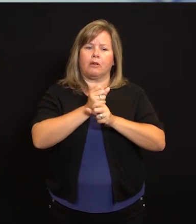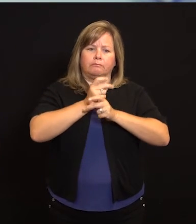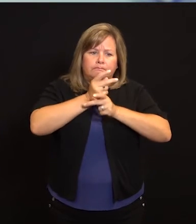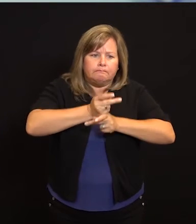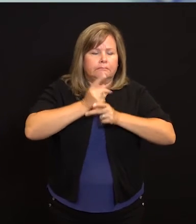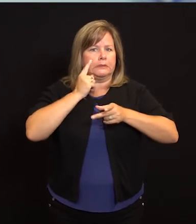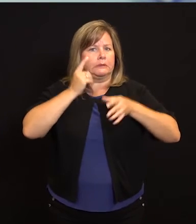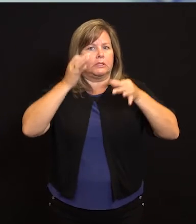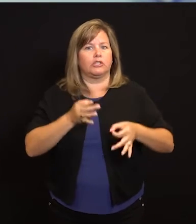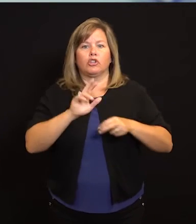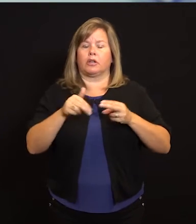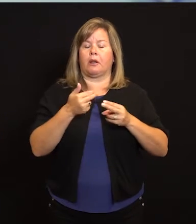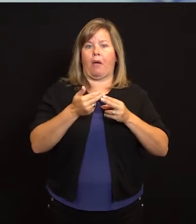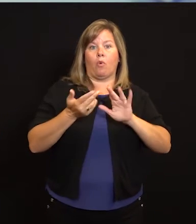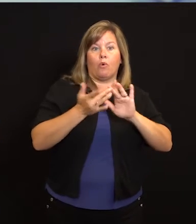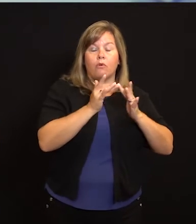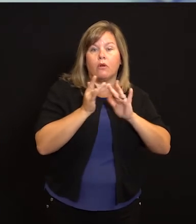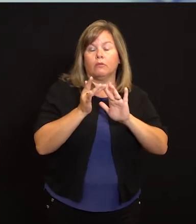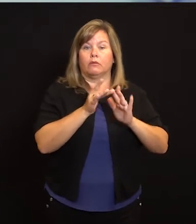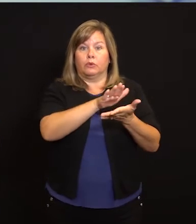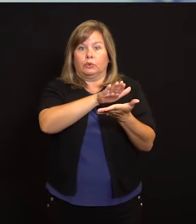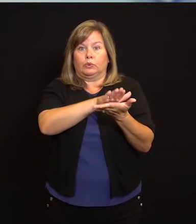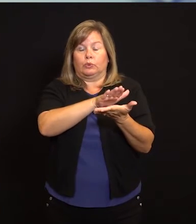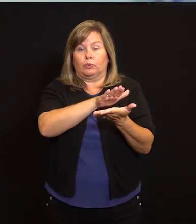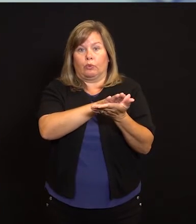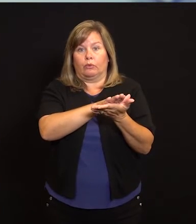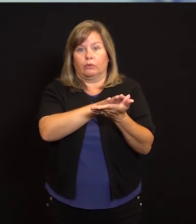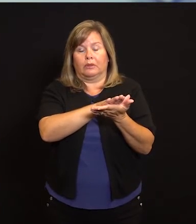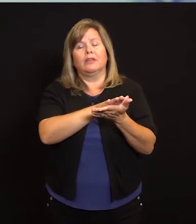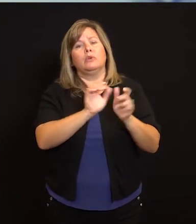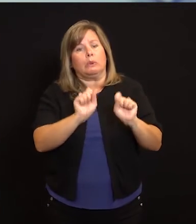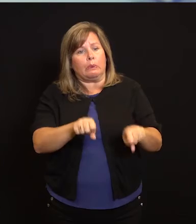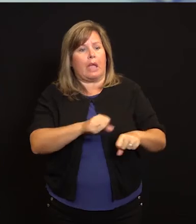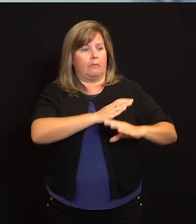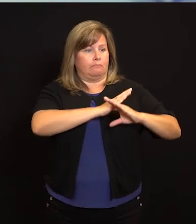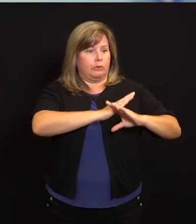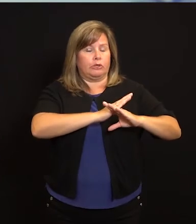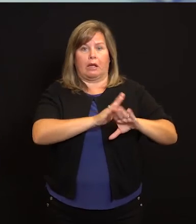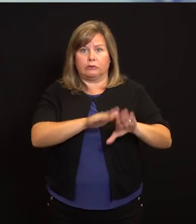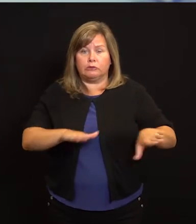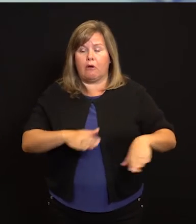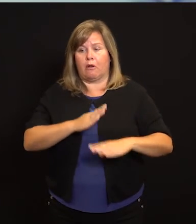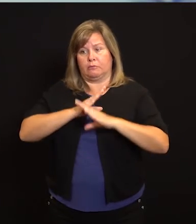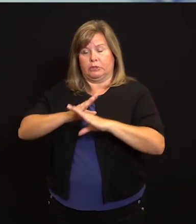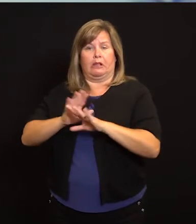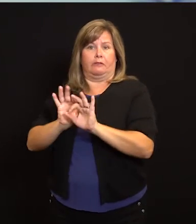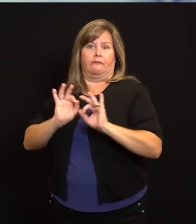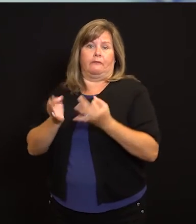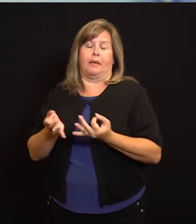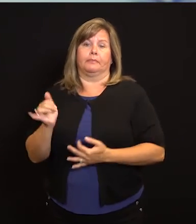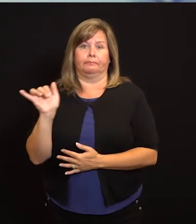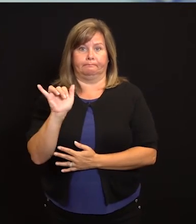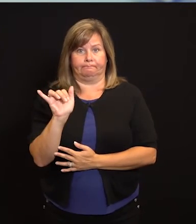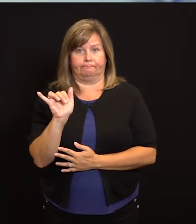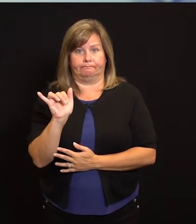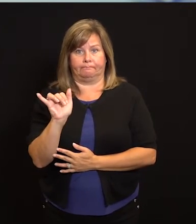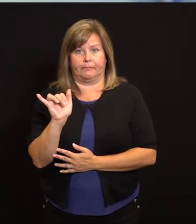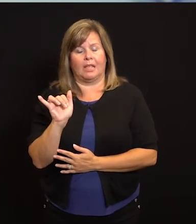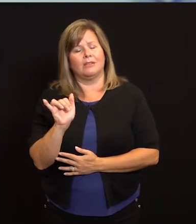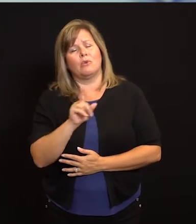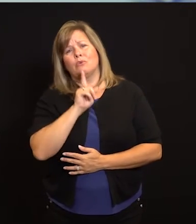a tomar y sabemos que cada familia tiene sus propias prioridades y tiene sus propias situaciones que necesitan sobreestar